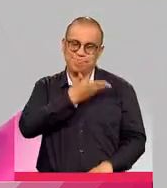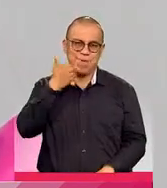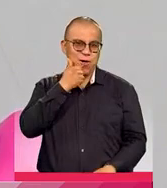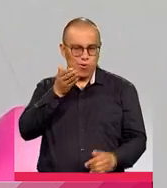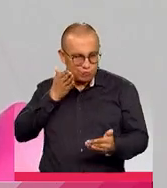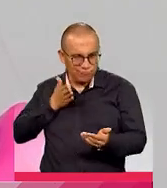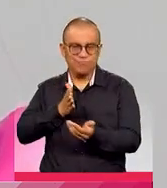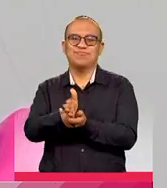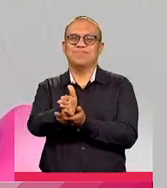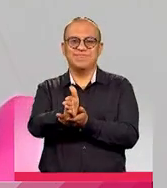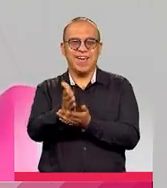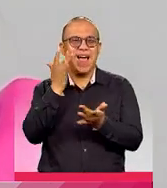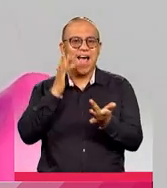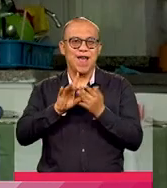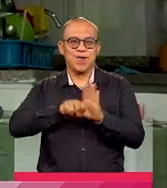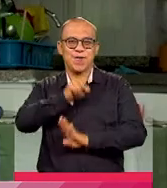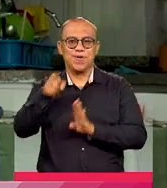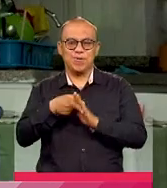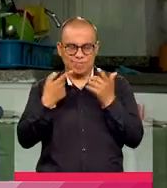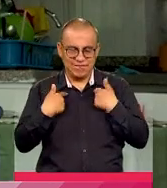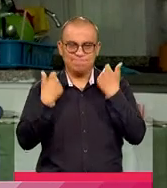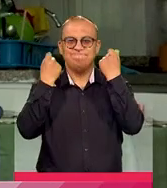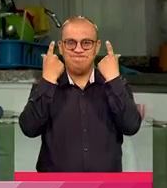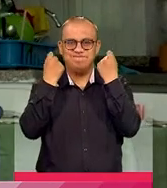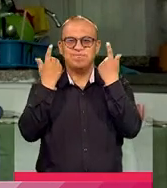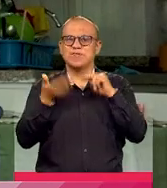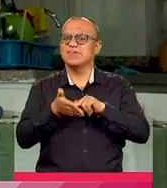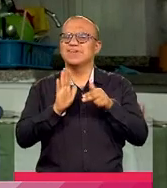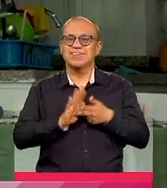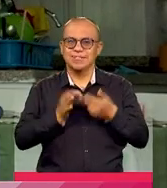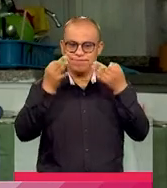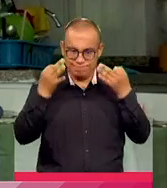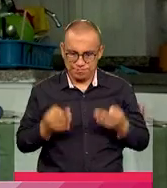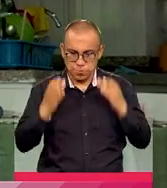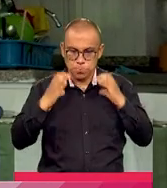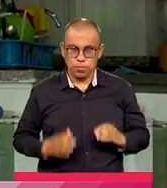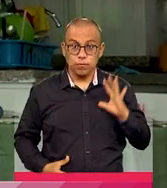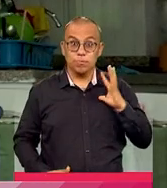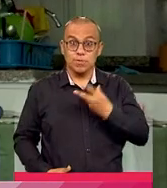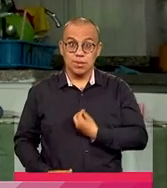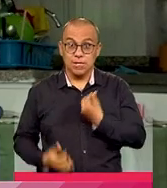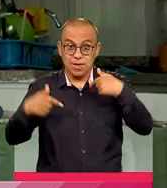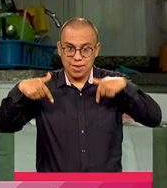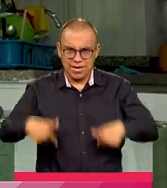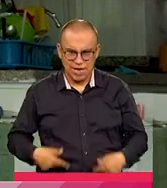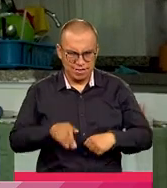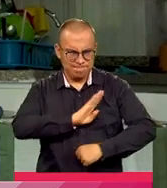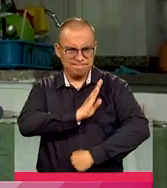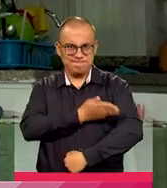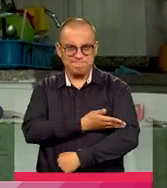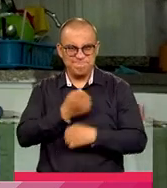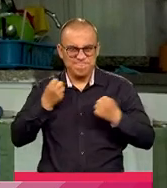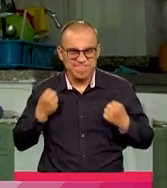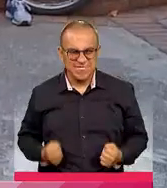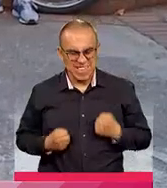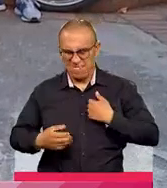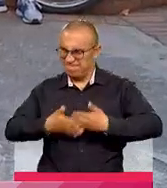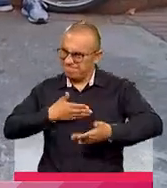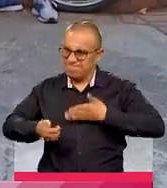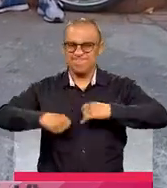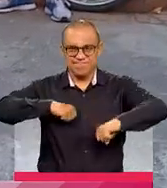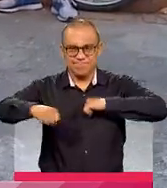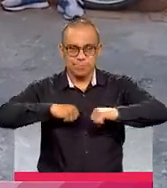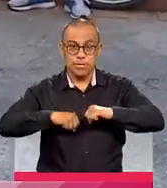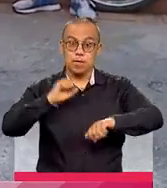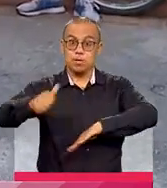camino que pudo tomar. He comprendido más lo que significa ser una persona trans, me he llenado de valor, de resiliencia. Para